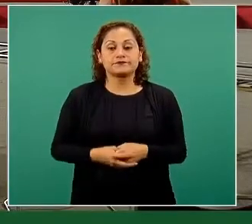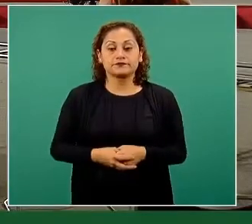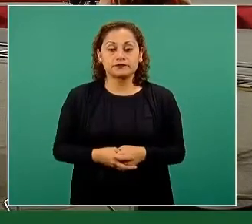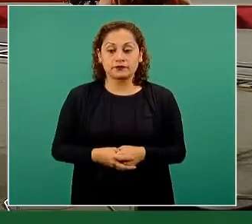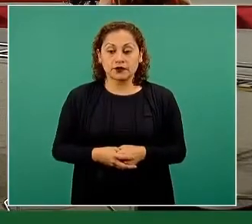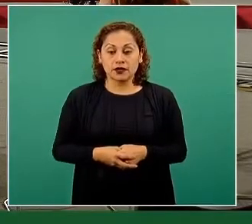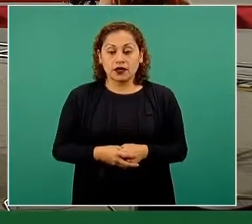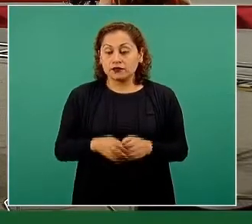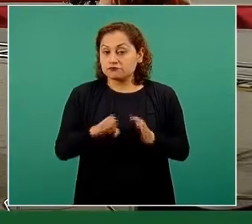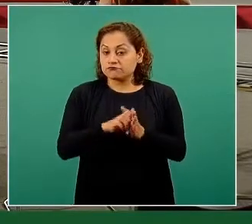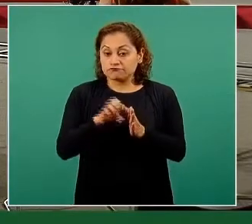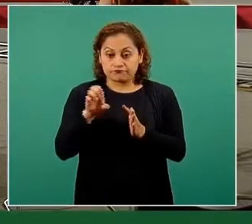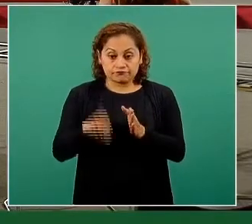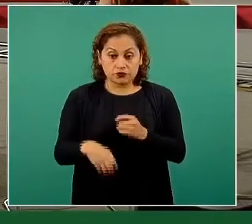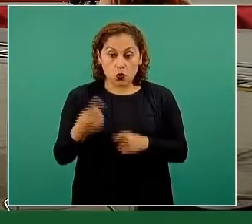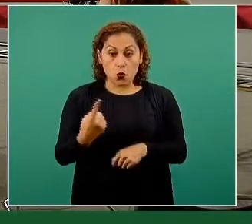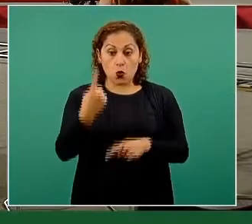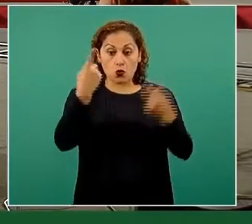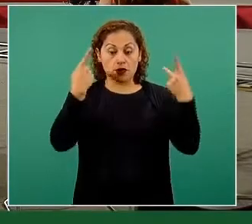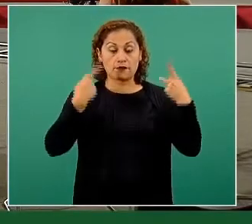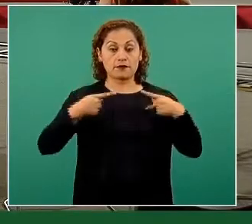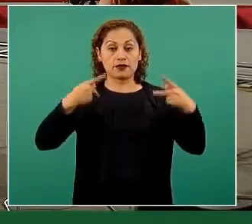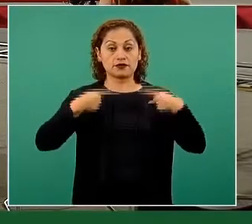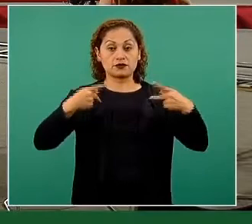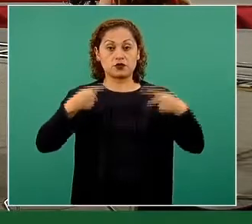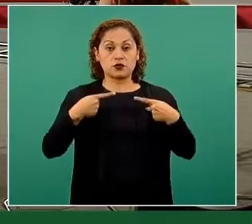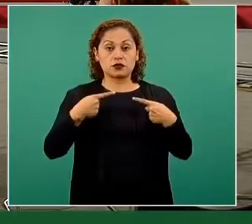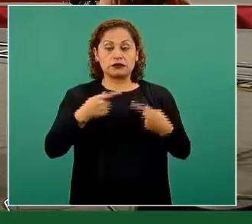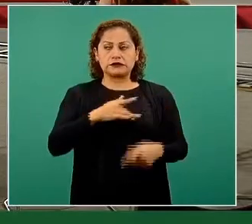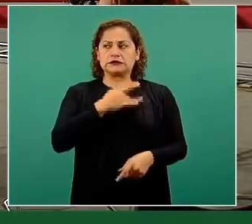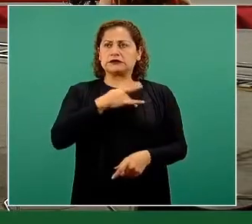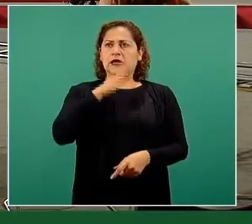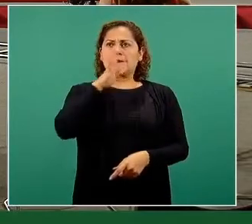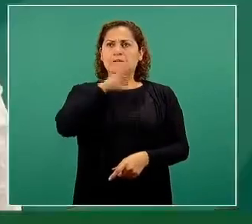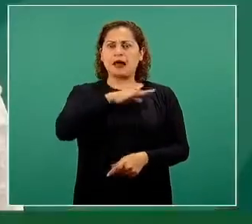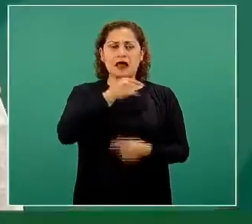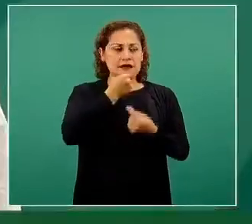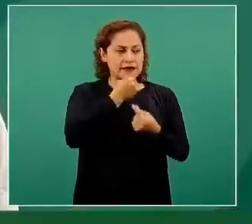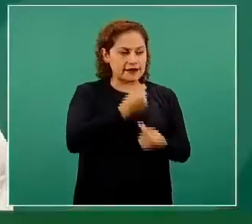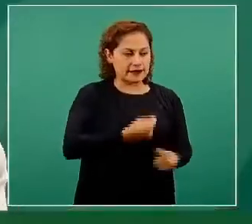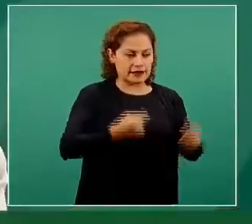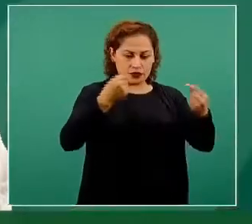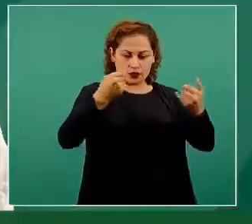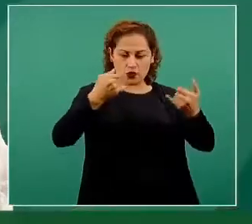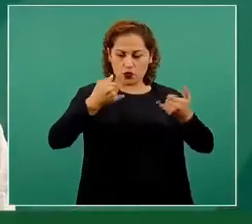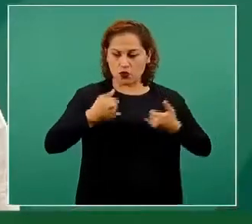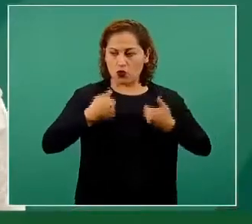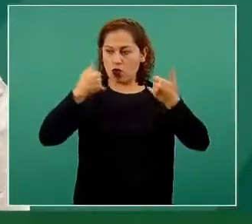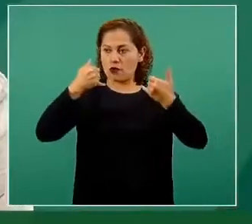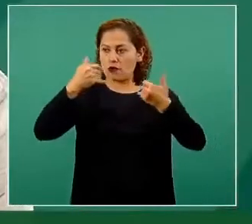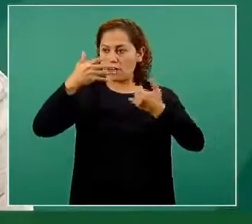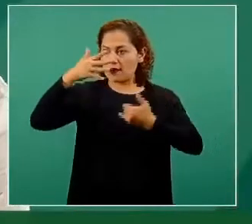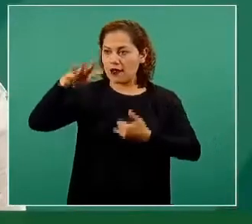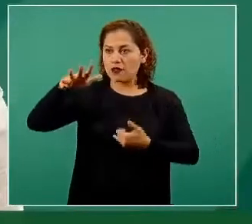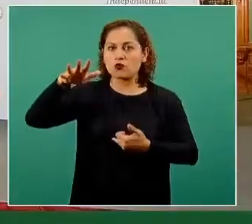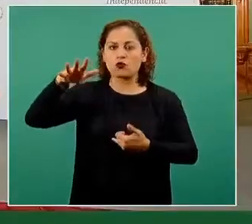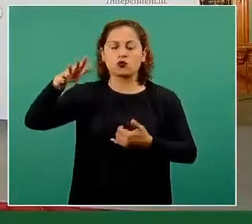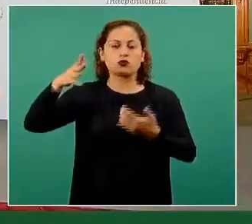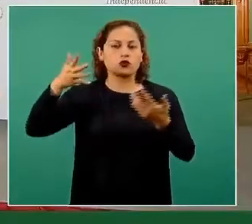persona presenta los síntomas de COVID, niña, niño, pequeño, mediano, grande, adolescente o